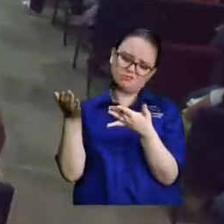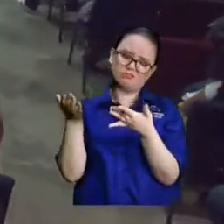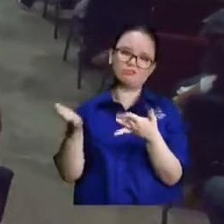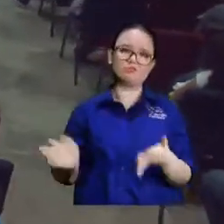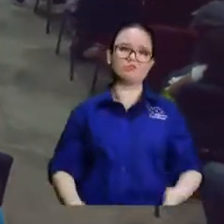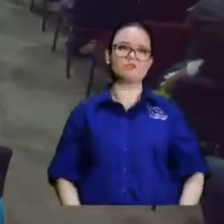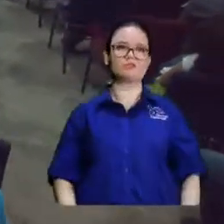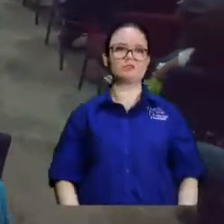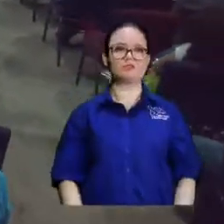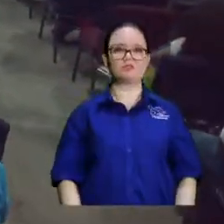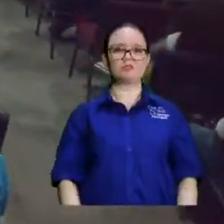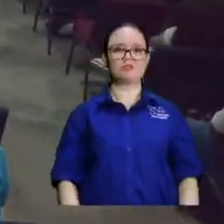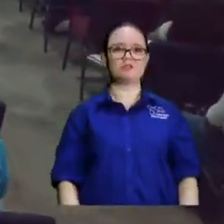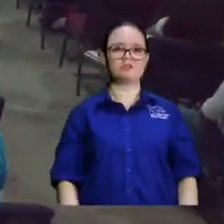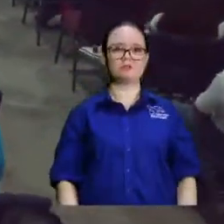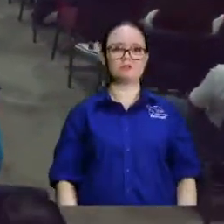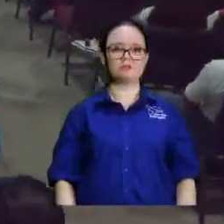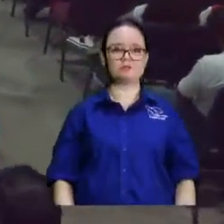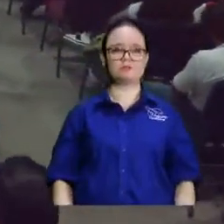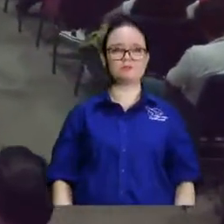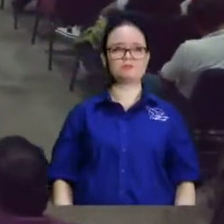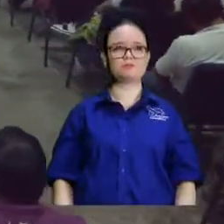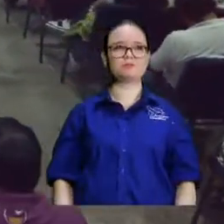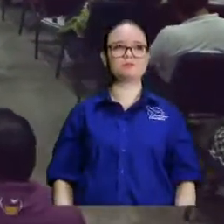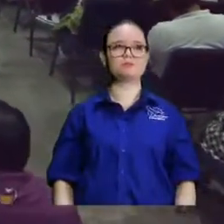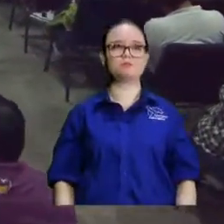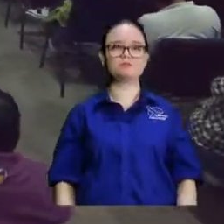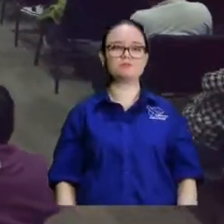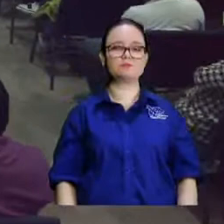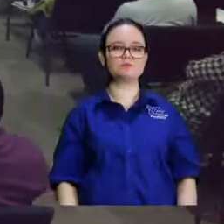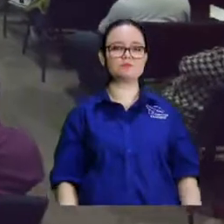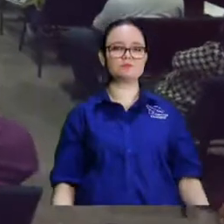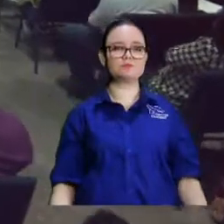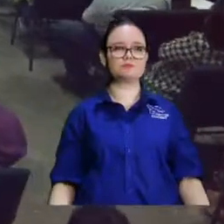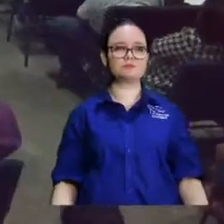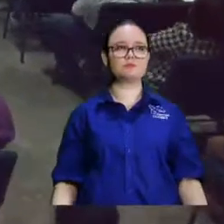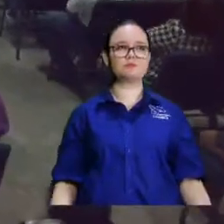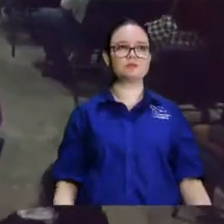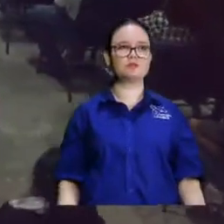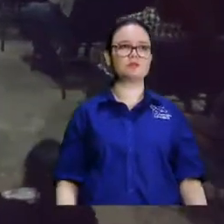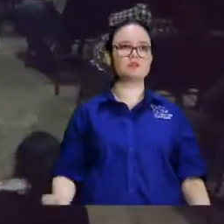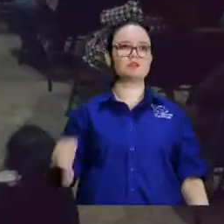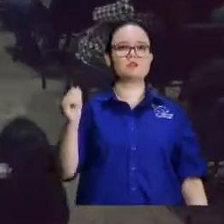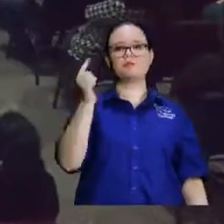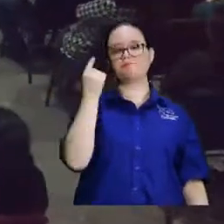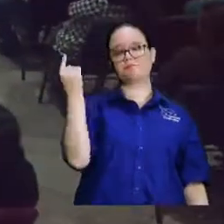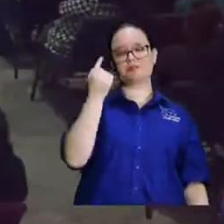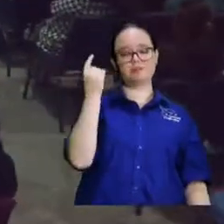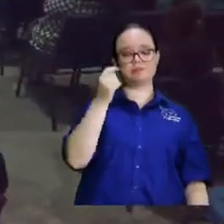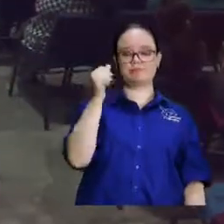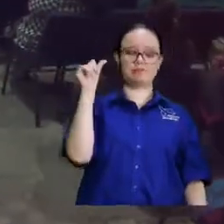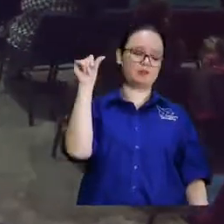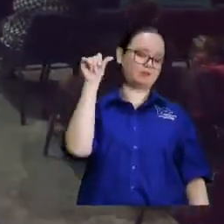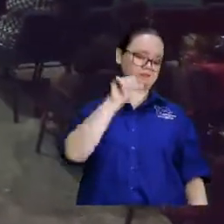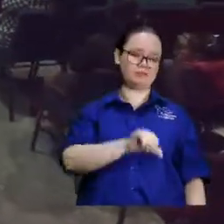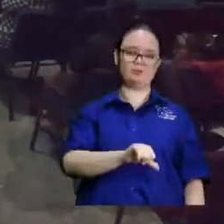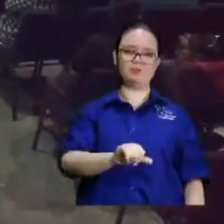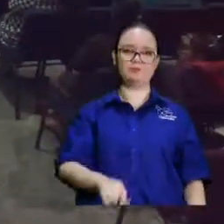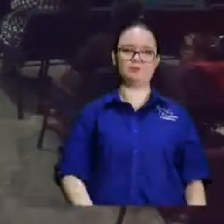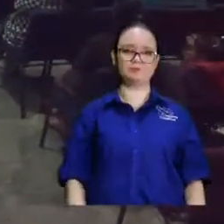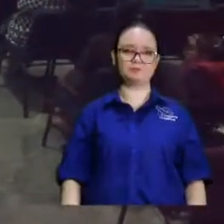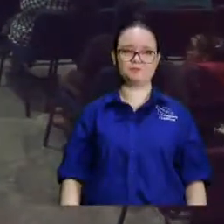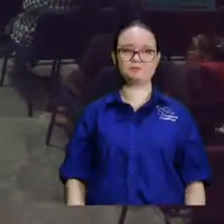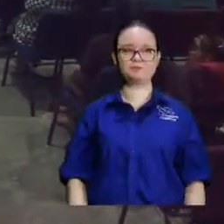y me despertó la curiosidad ¡pum! solo era una trampa tremenda bueno pero lo que le quería contar es lo siguiente